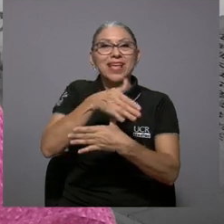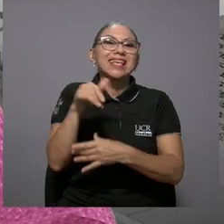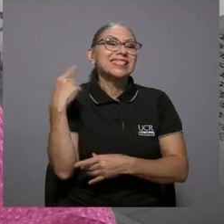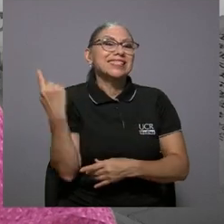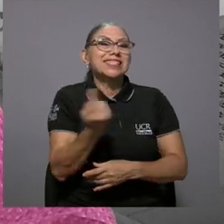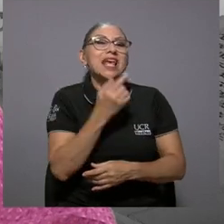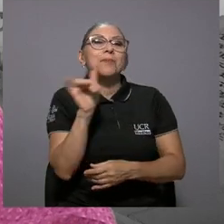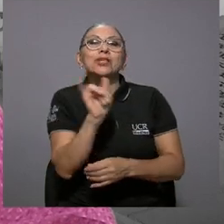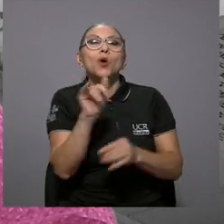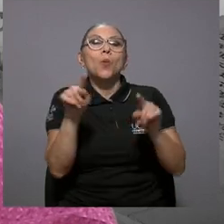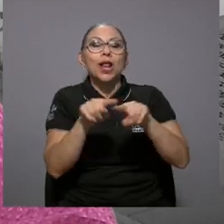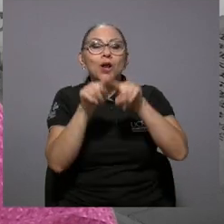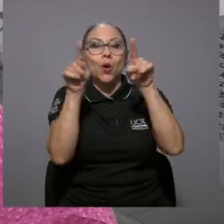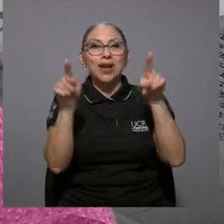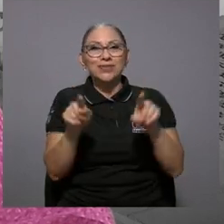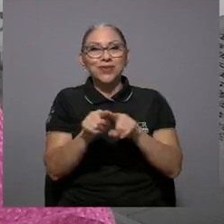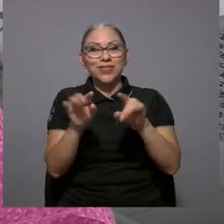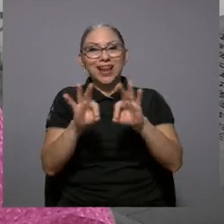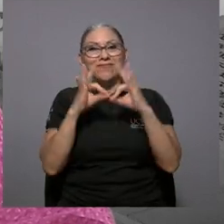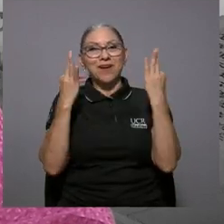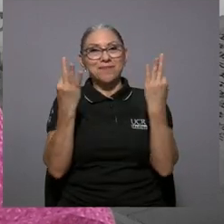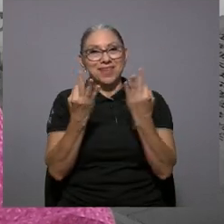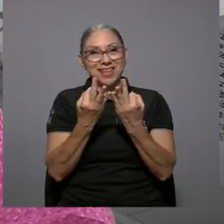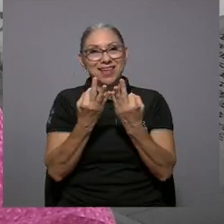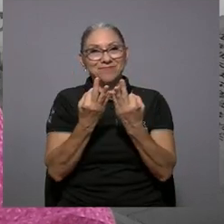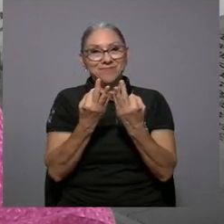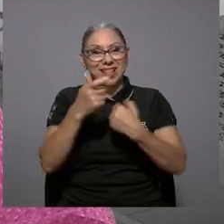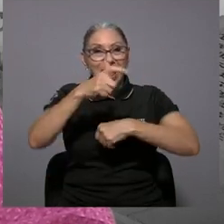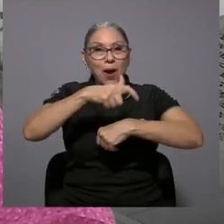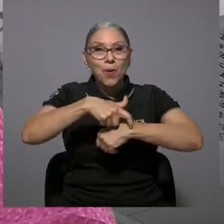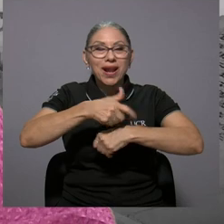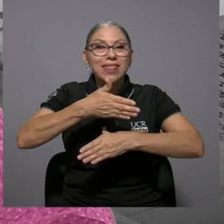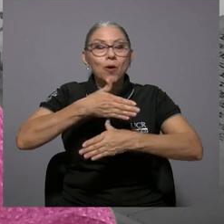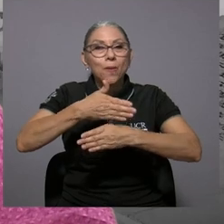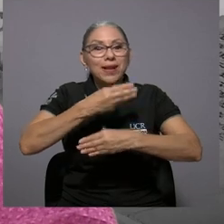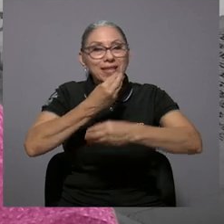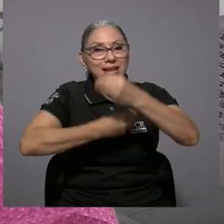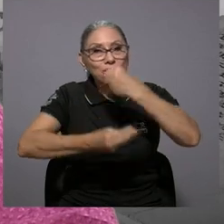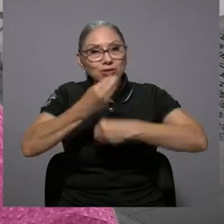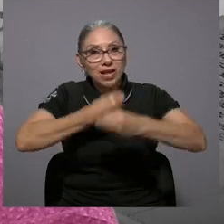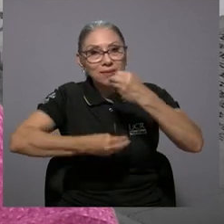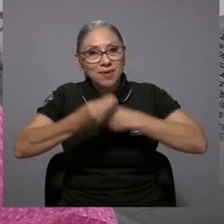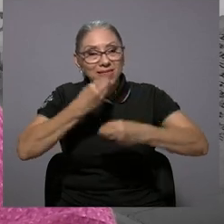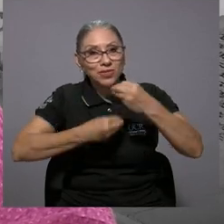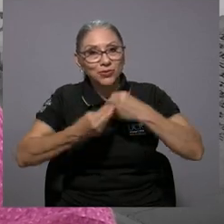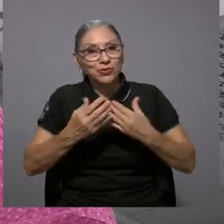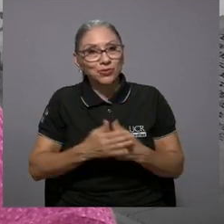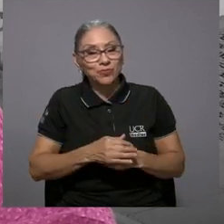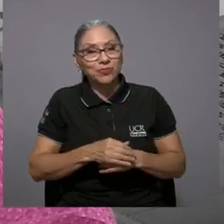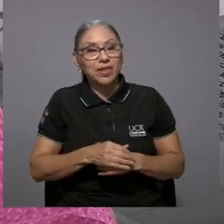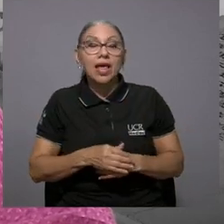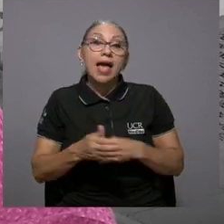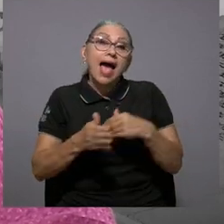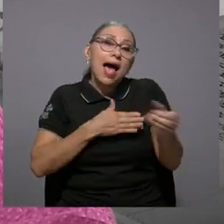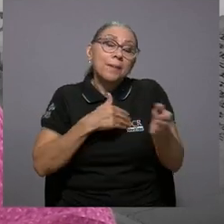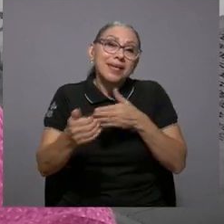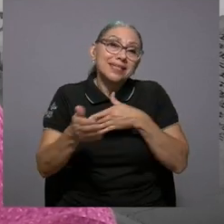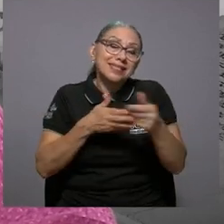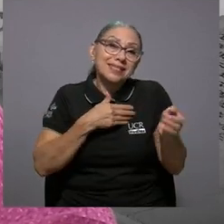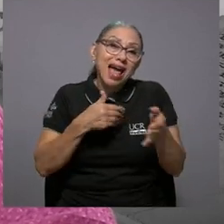y siempre ha sido como el corazón de la familia la hora de compartir los alimentos